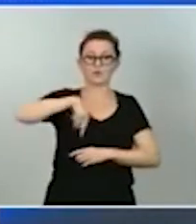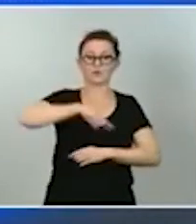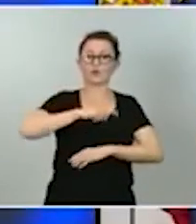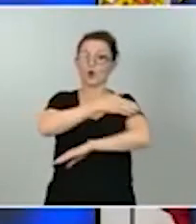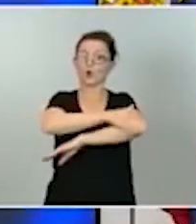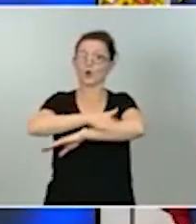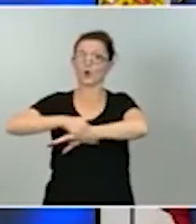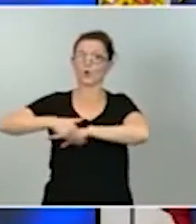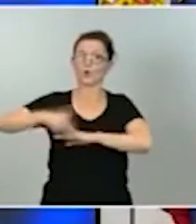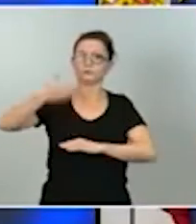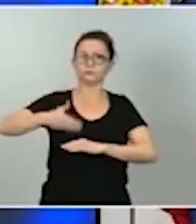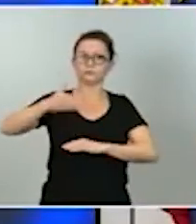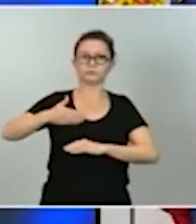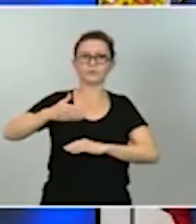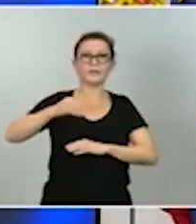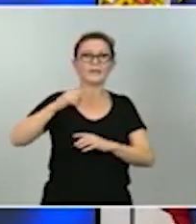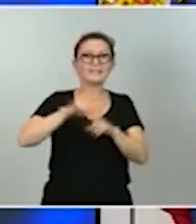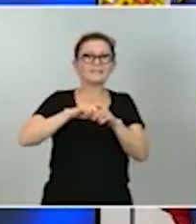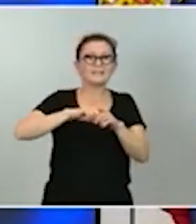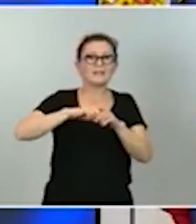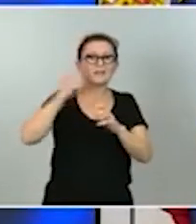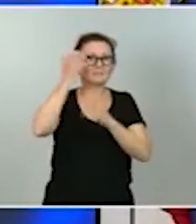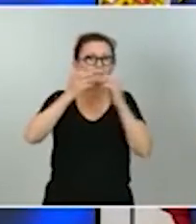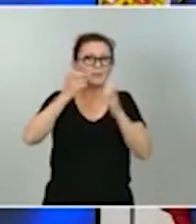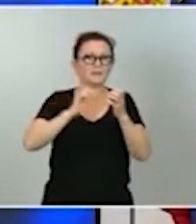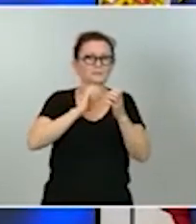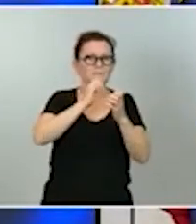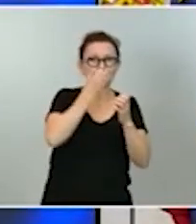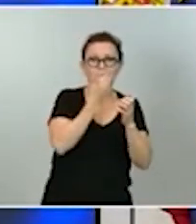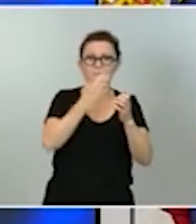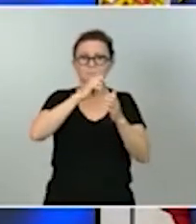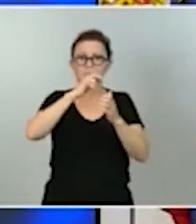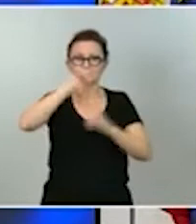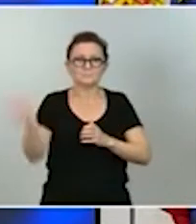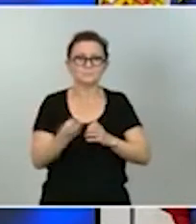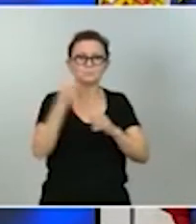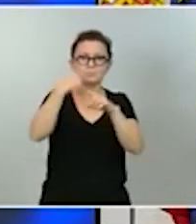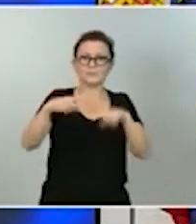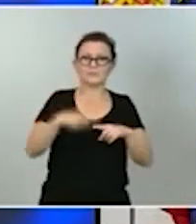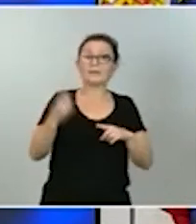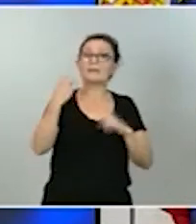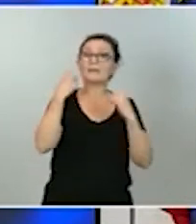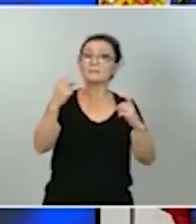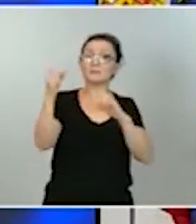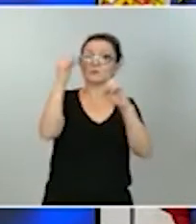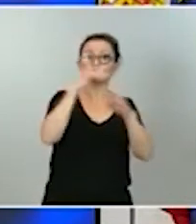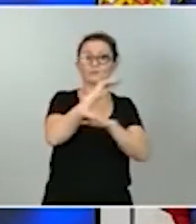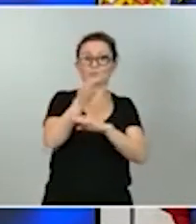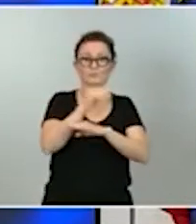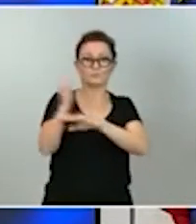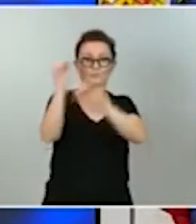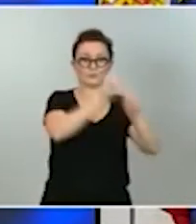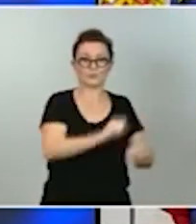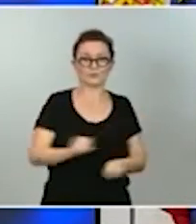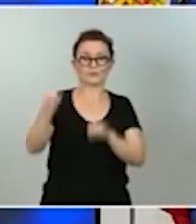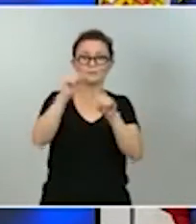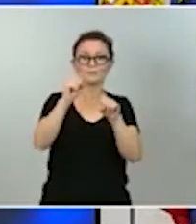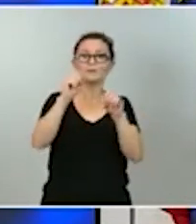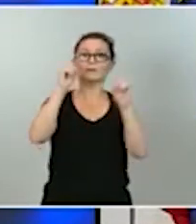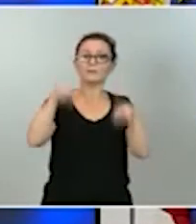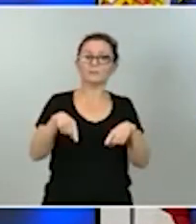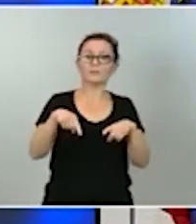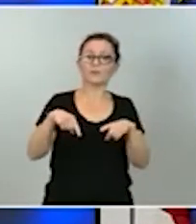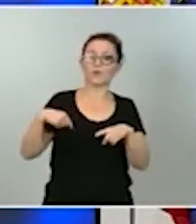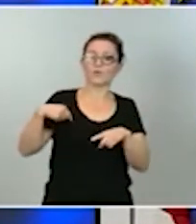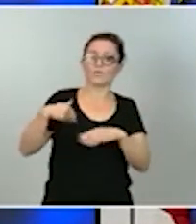biodiversidad del mundo necesitamos protegerla necesitamos cuidarla necesitamos legarla a las